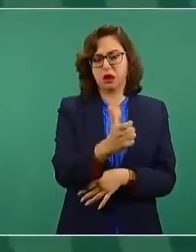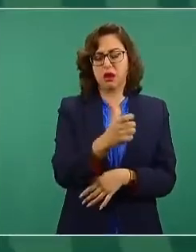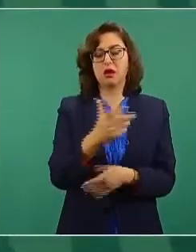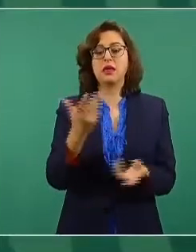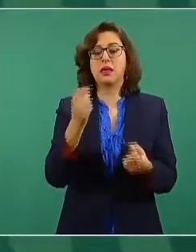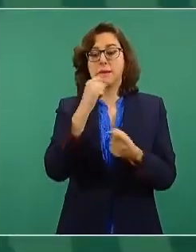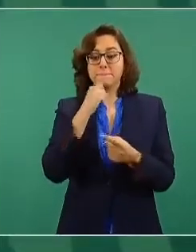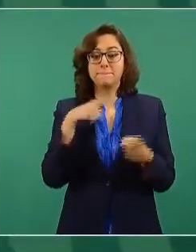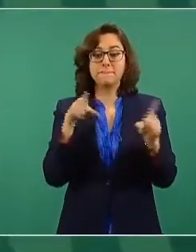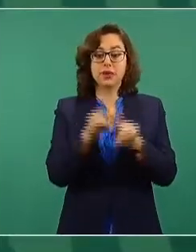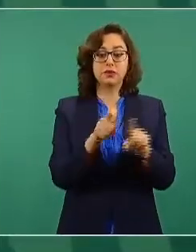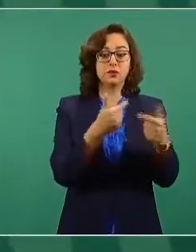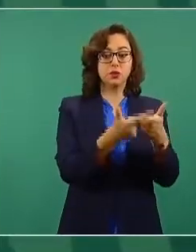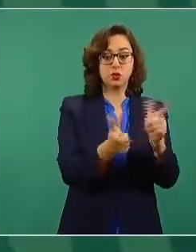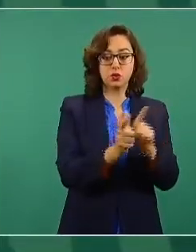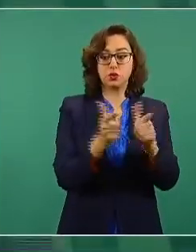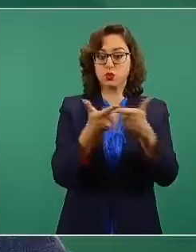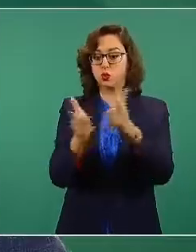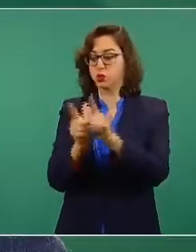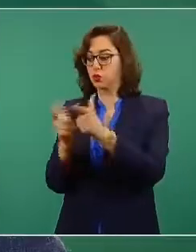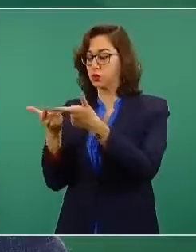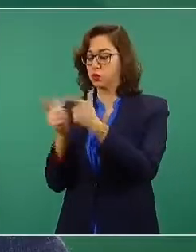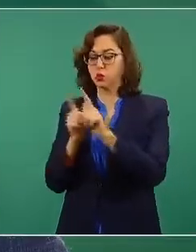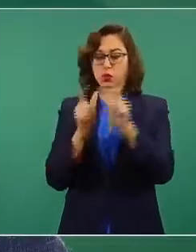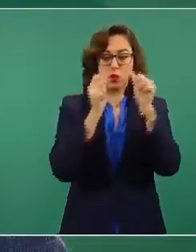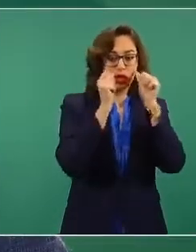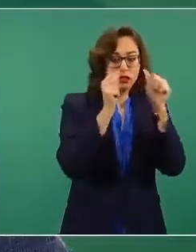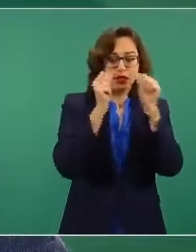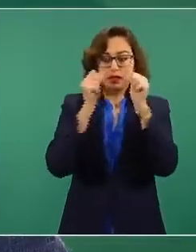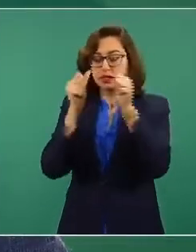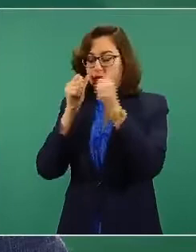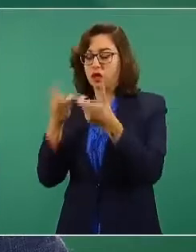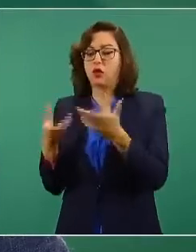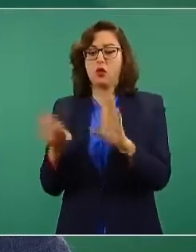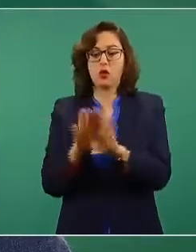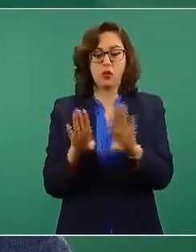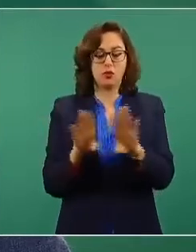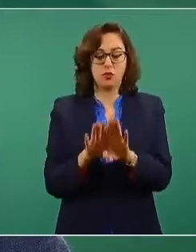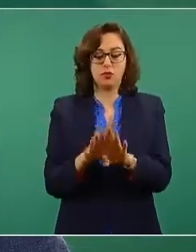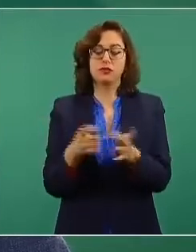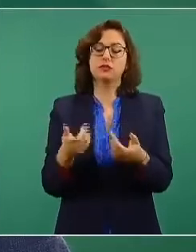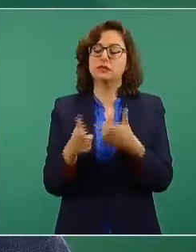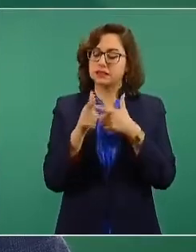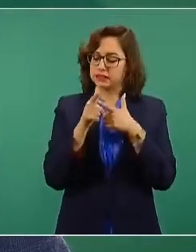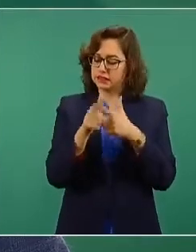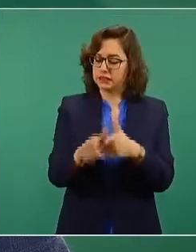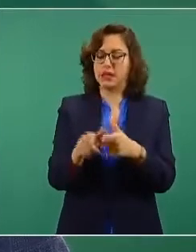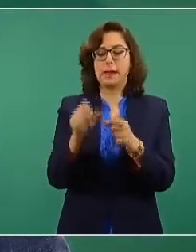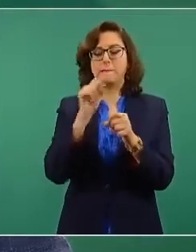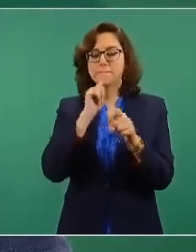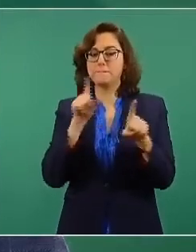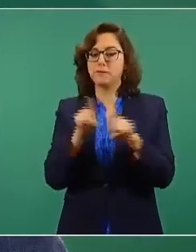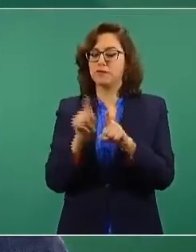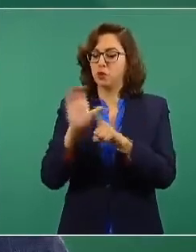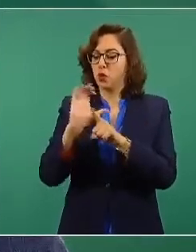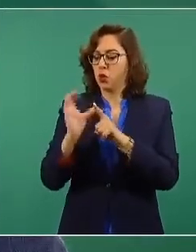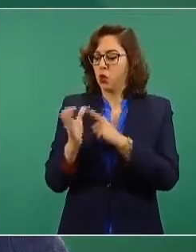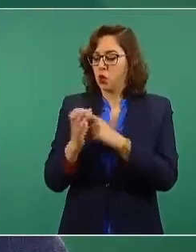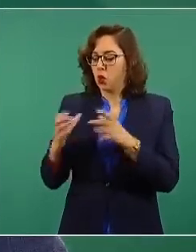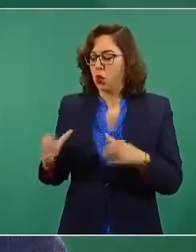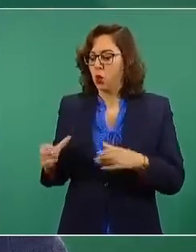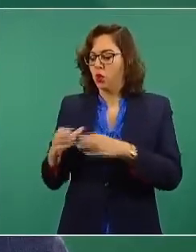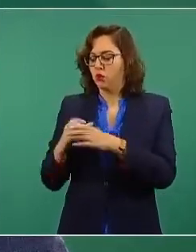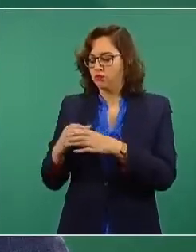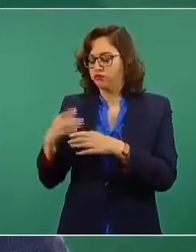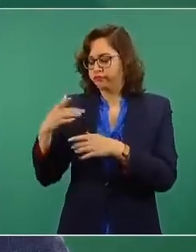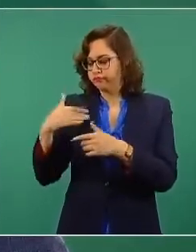mencionados. Se sigue trabajando el Grupo Asesor Científico, en conjunto con la Secretaría de Educación